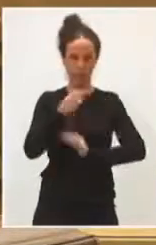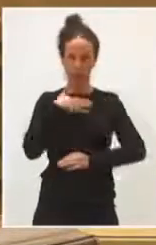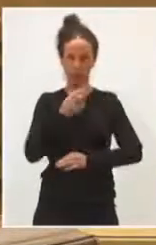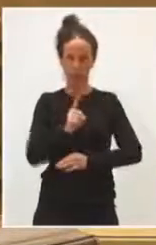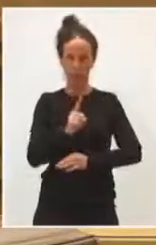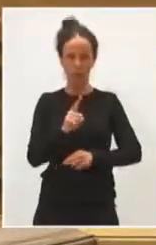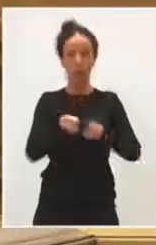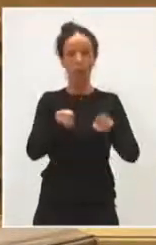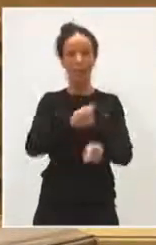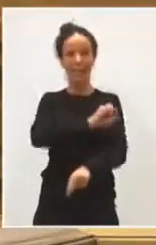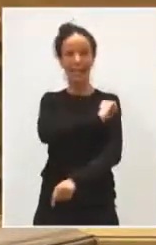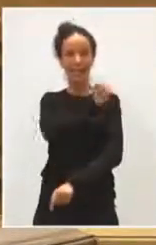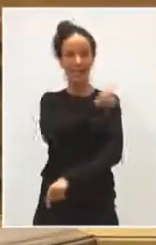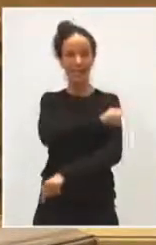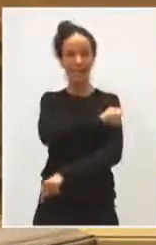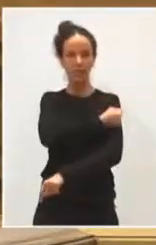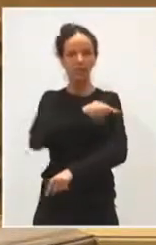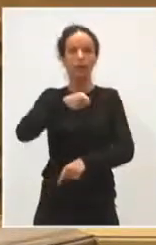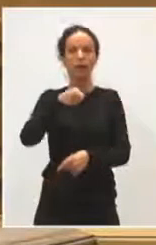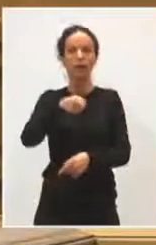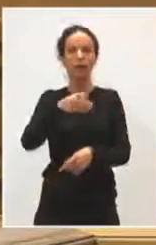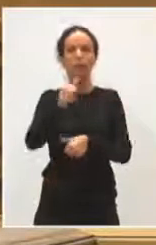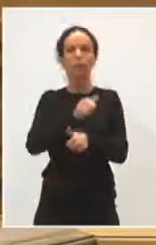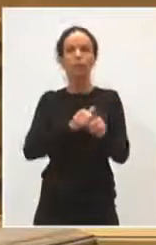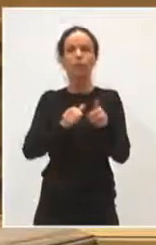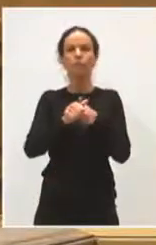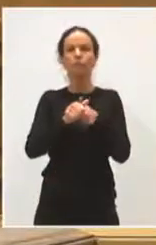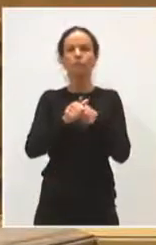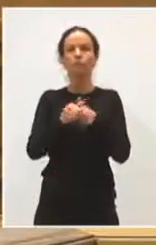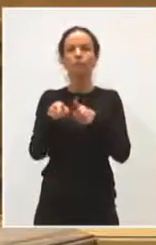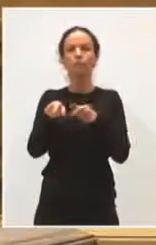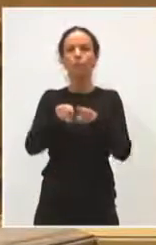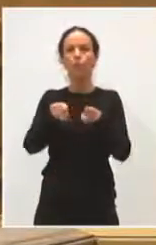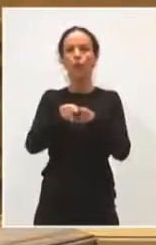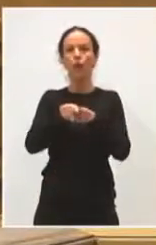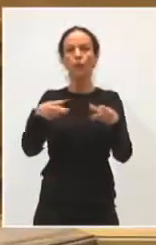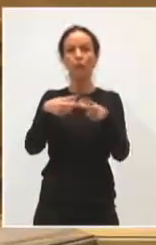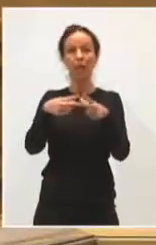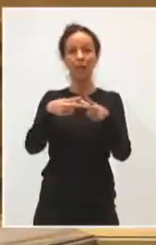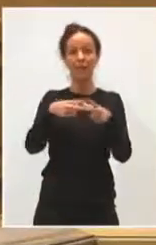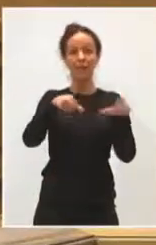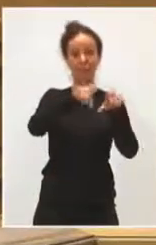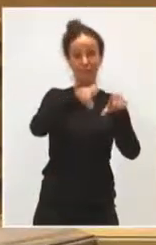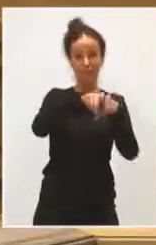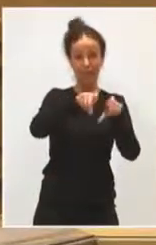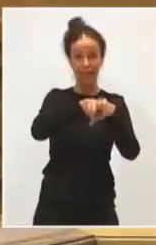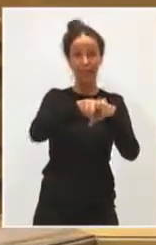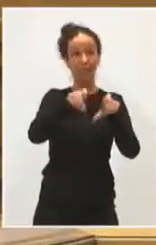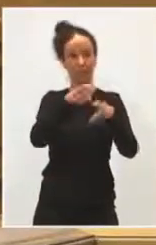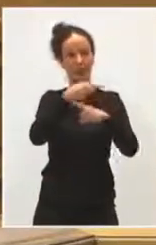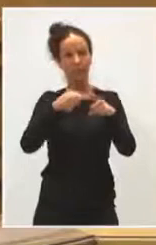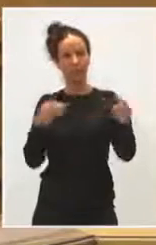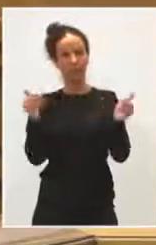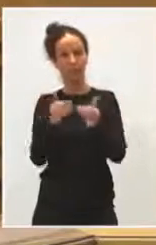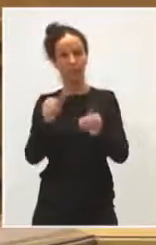Un registro en el que, preferentemente, daremos acogida a todas las sociedades empresariales, pymes, autónomos y, ojo,